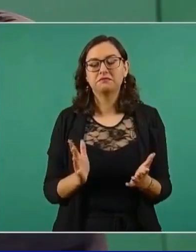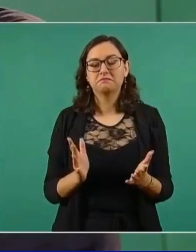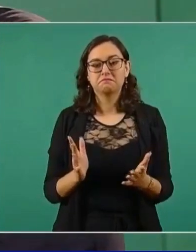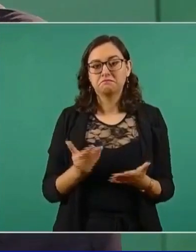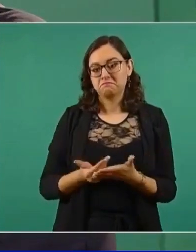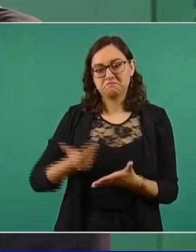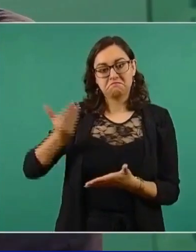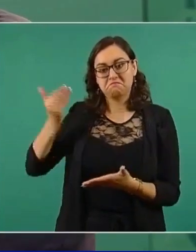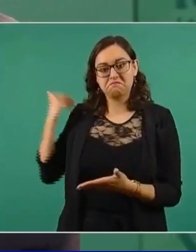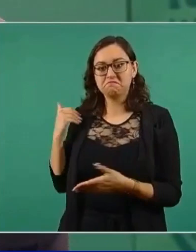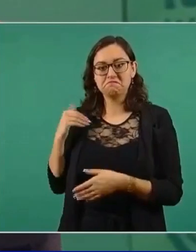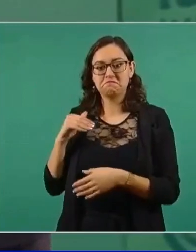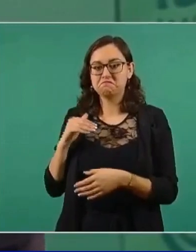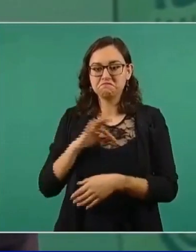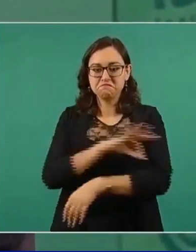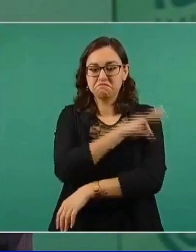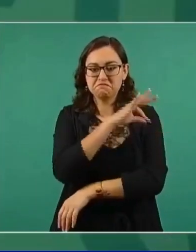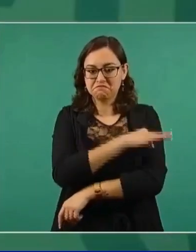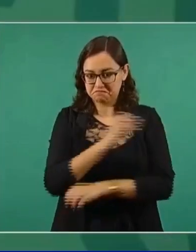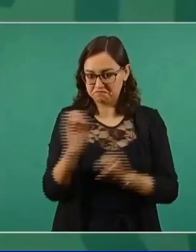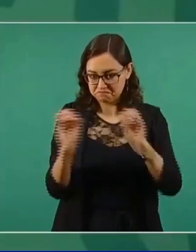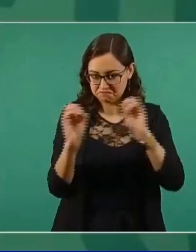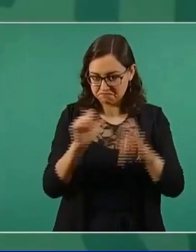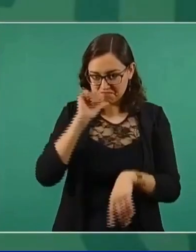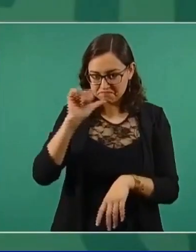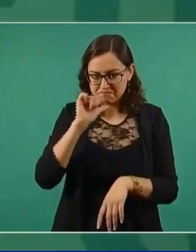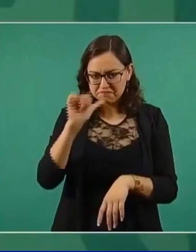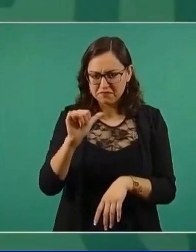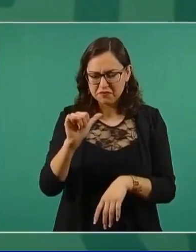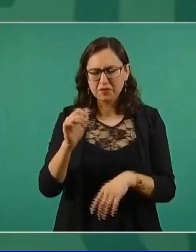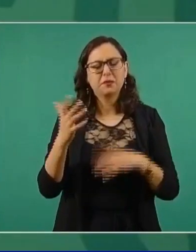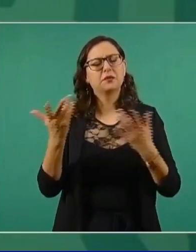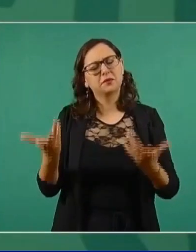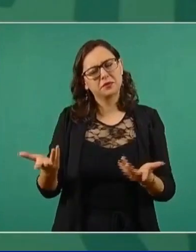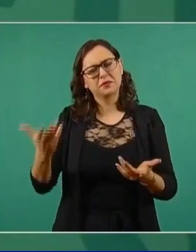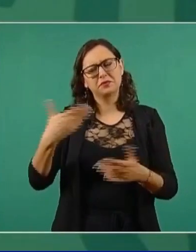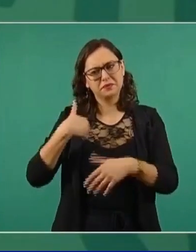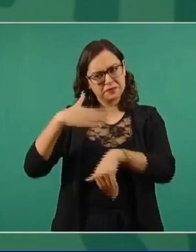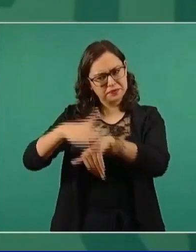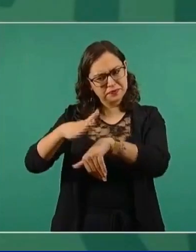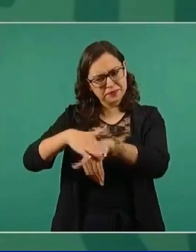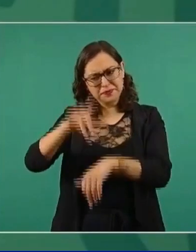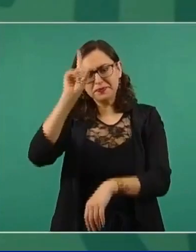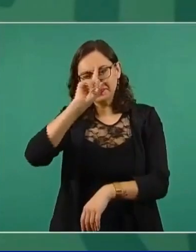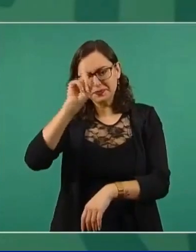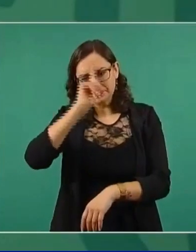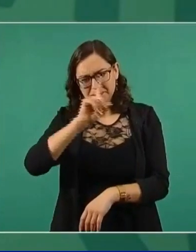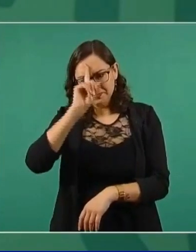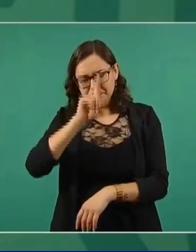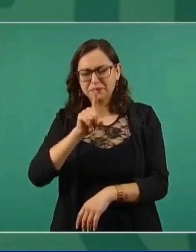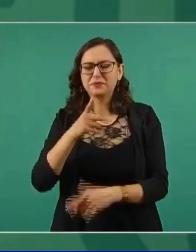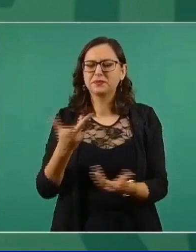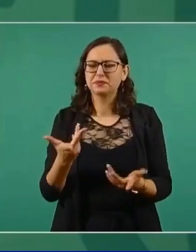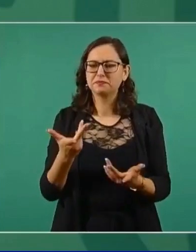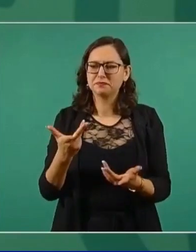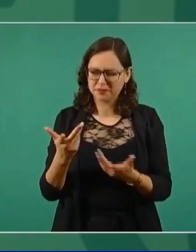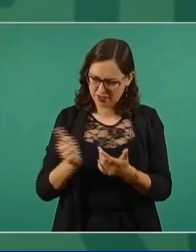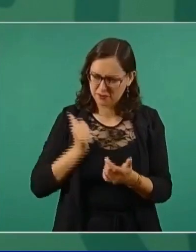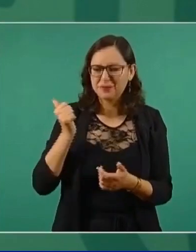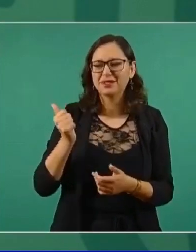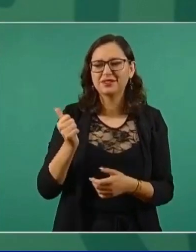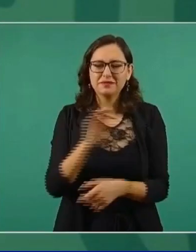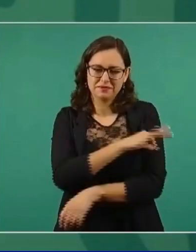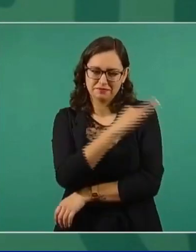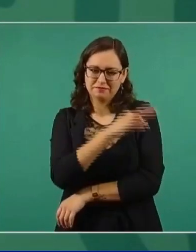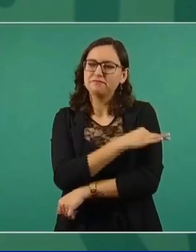les recomendaría que lo pensaran y que se vacunen. Que sí